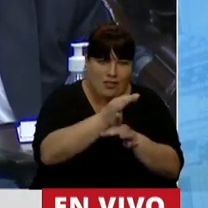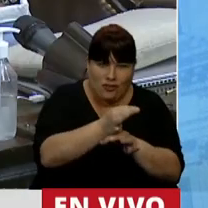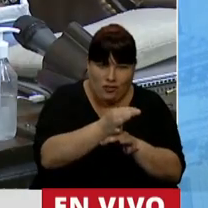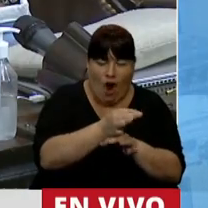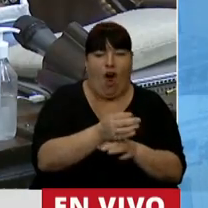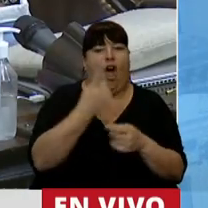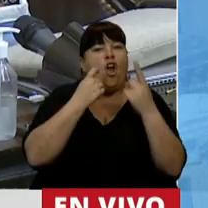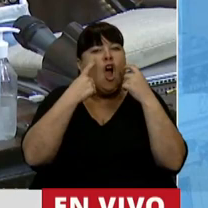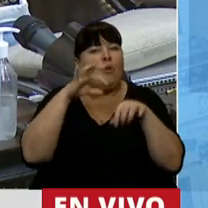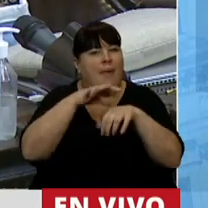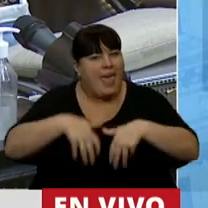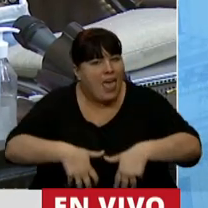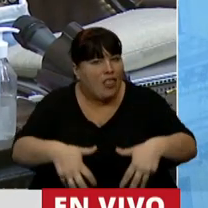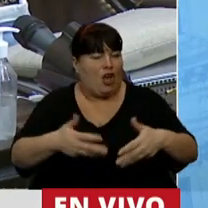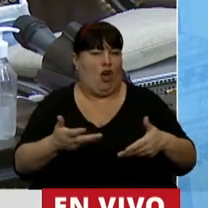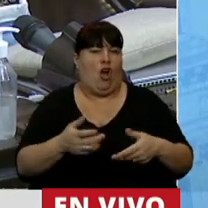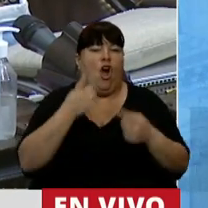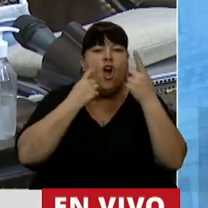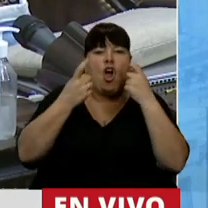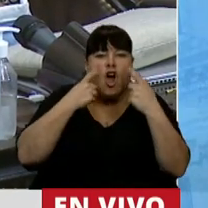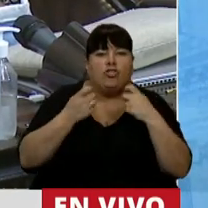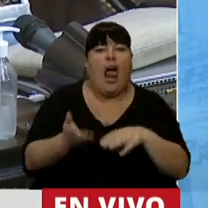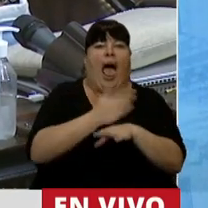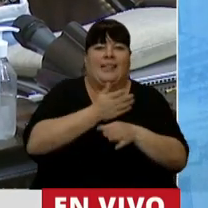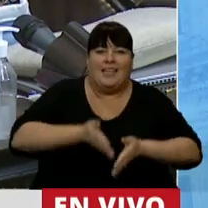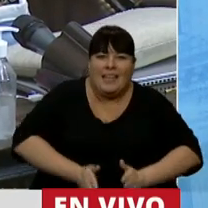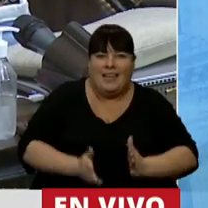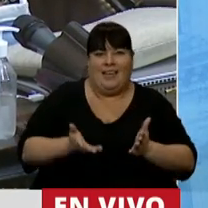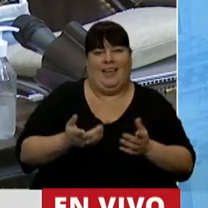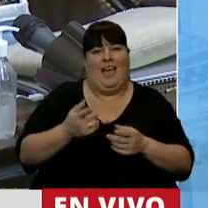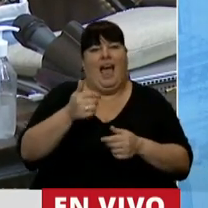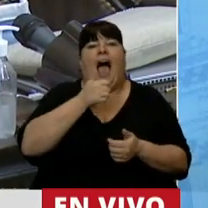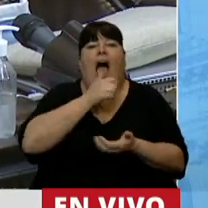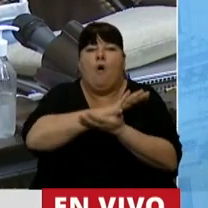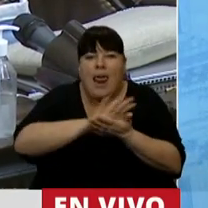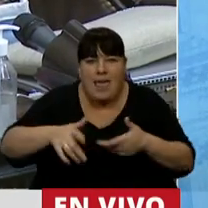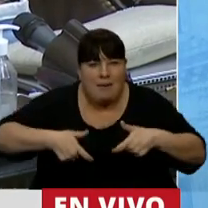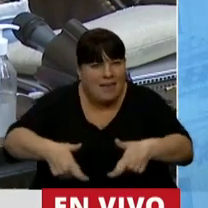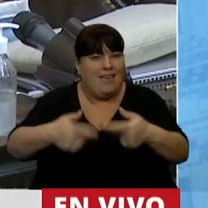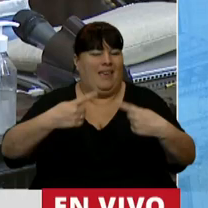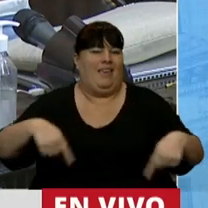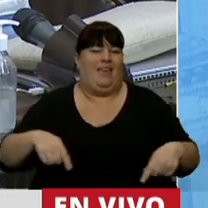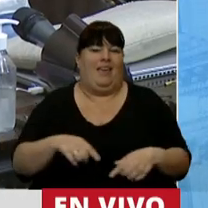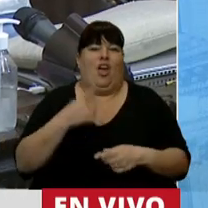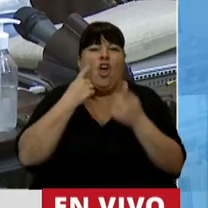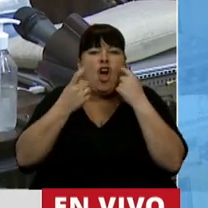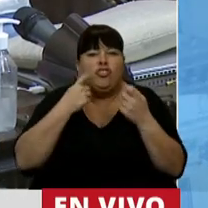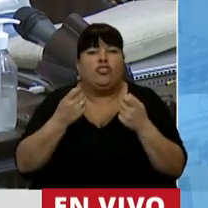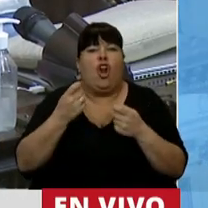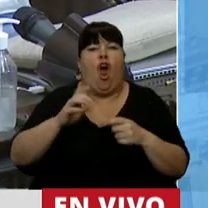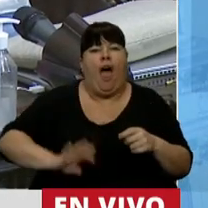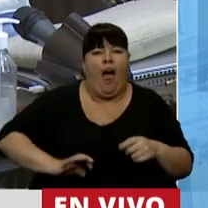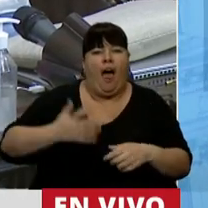con control obstétrico, con control prenatal, con agua potable, controlando la